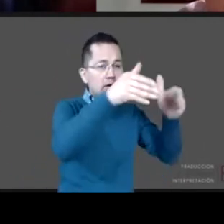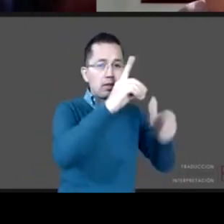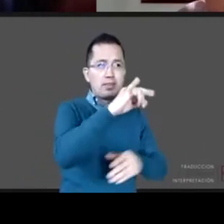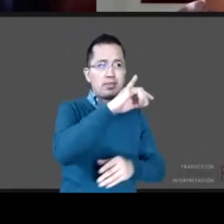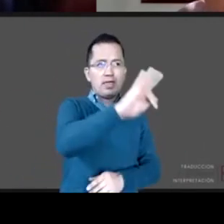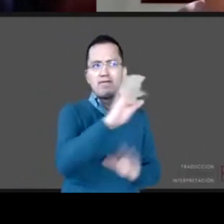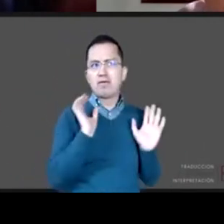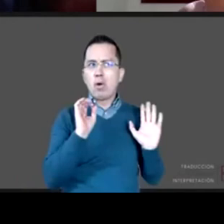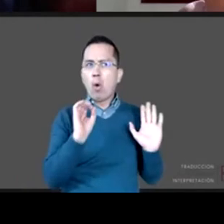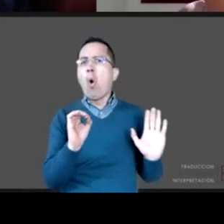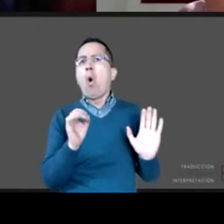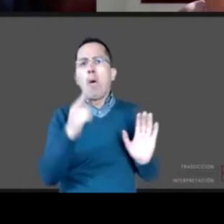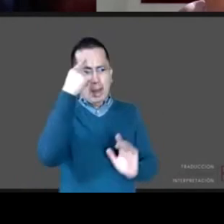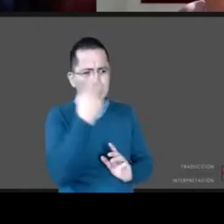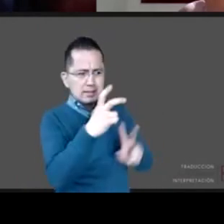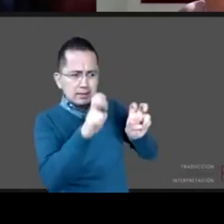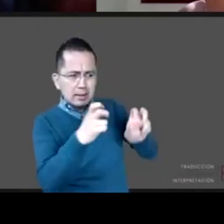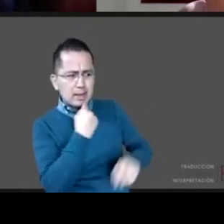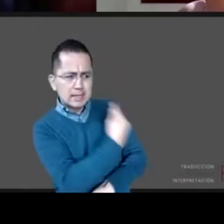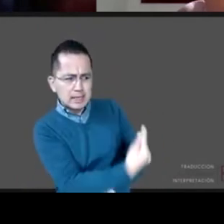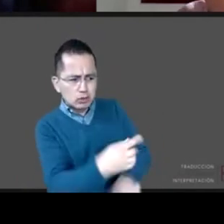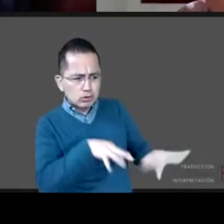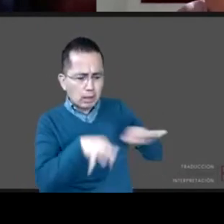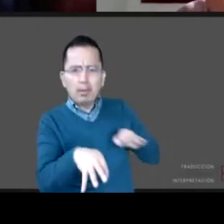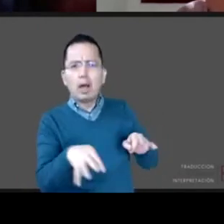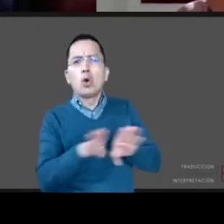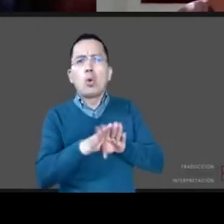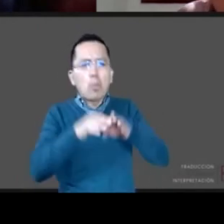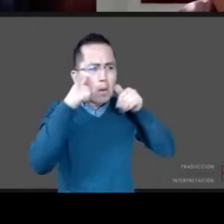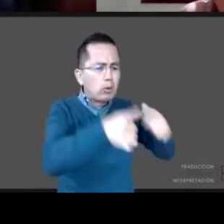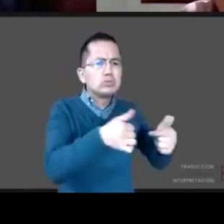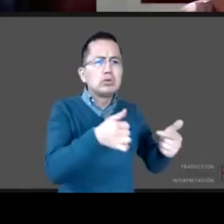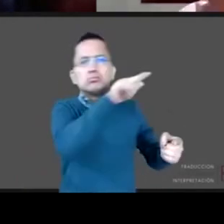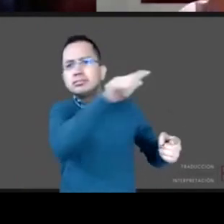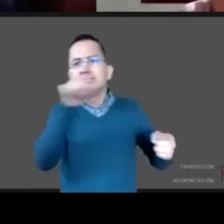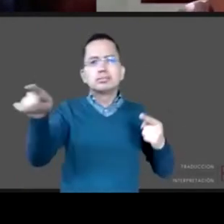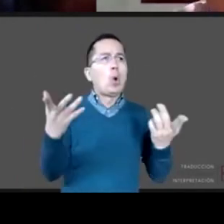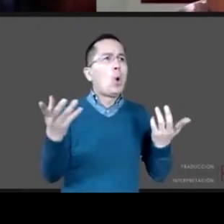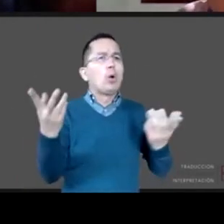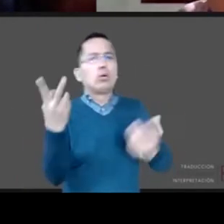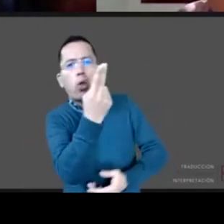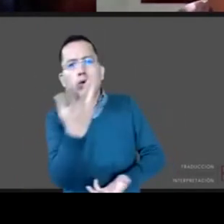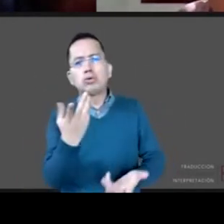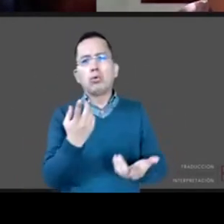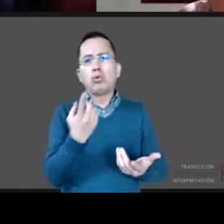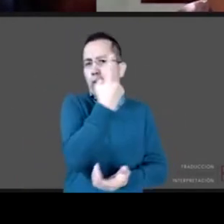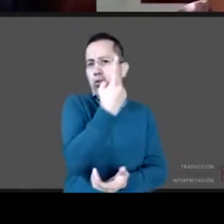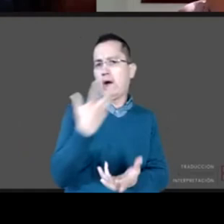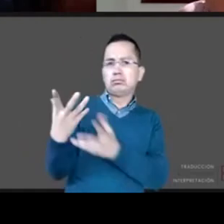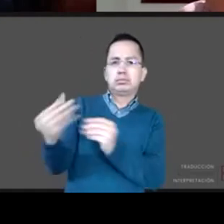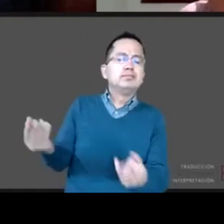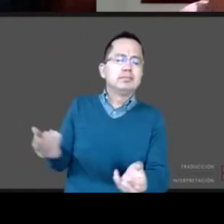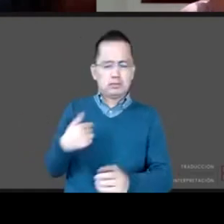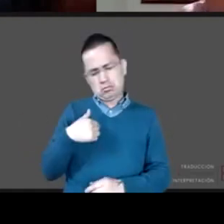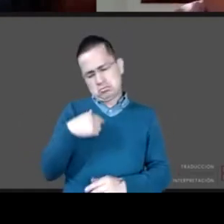trabajo infantil. José Navarro, si quiere, comienza usted de nuevo. Seguiría Silvia y estaría terminando Mario Luis Juegas.